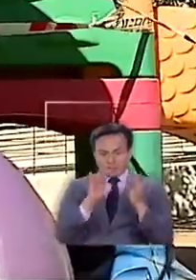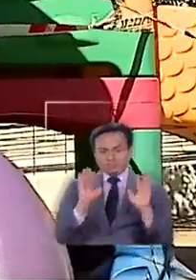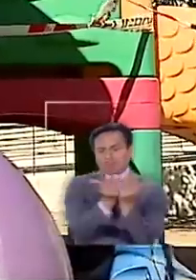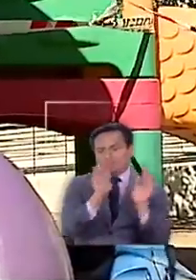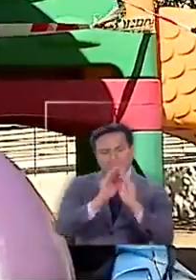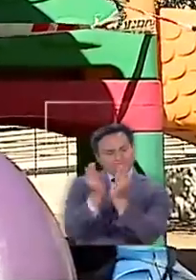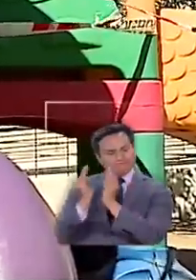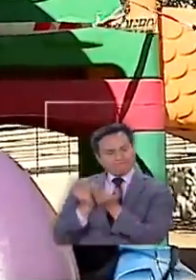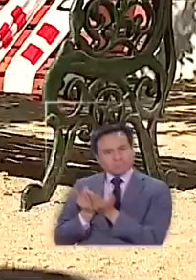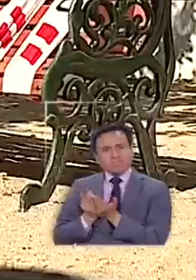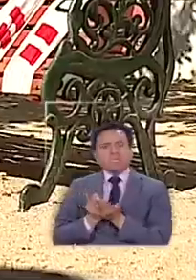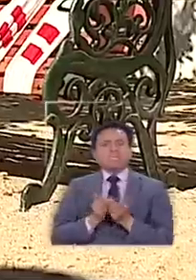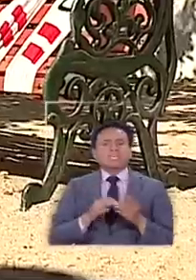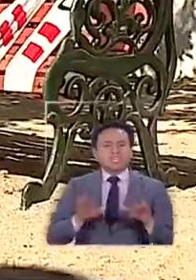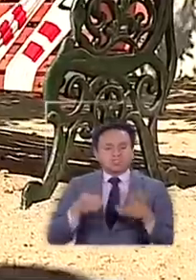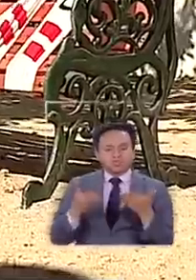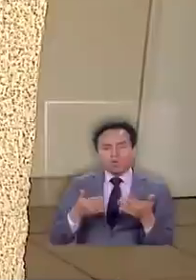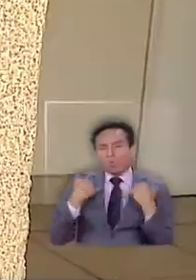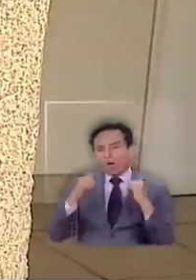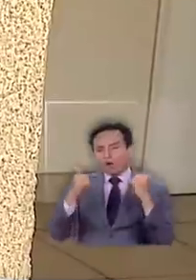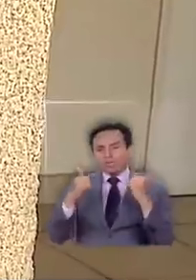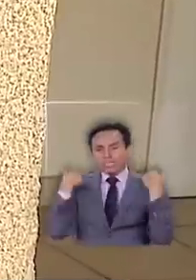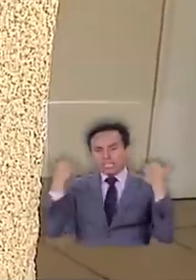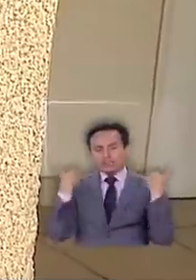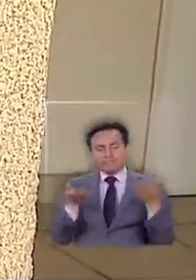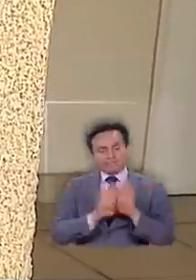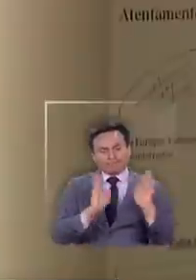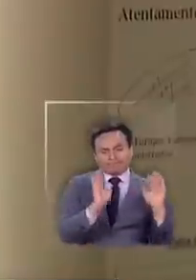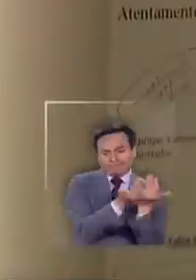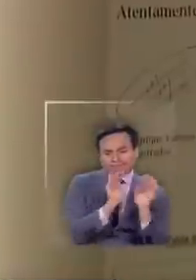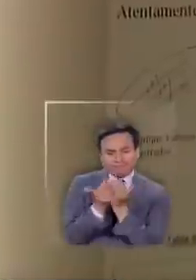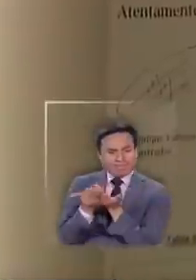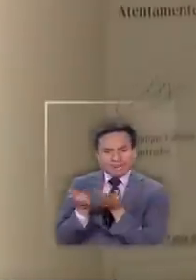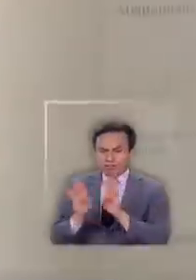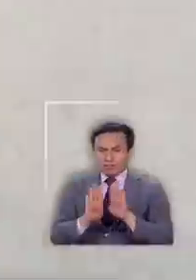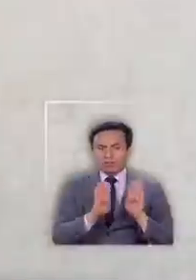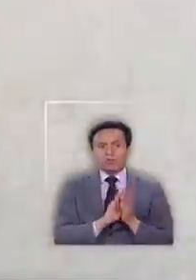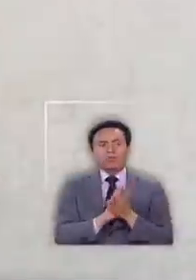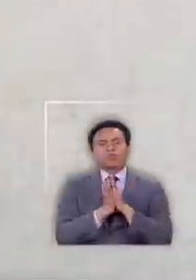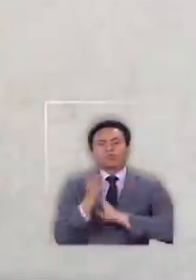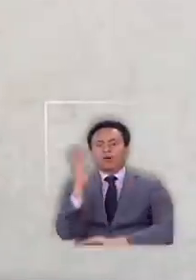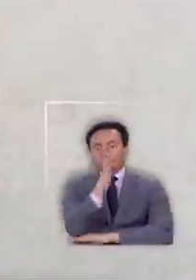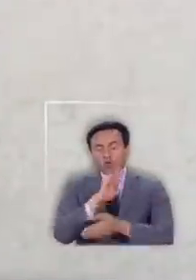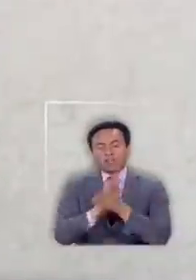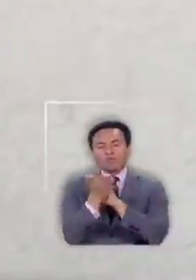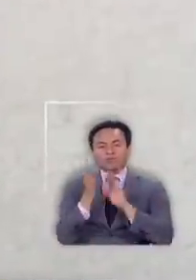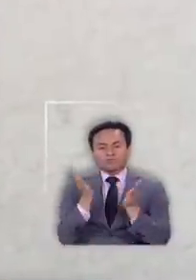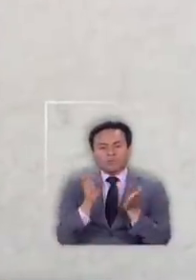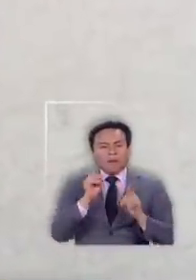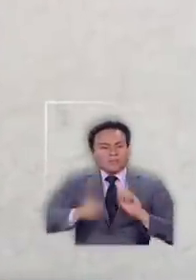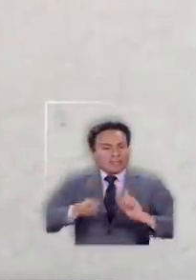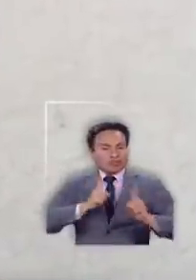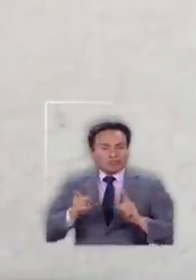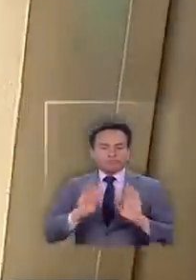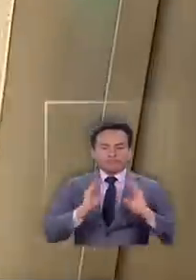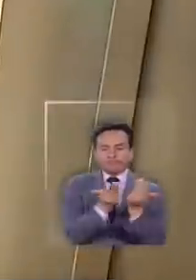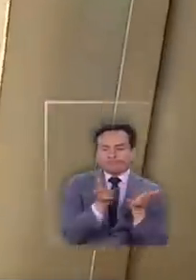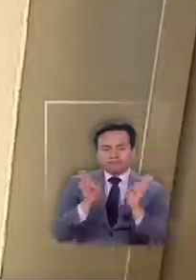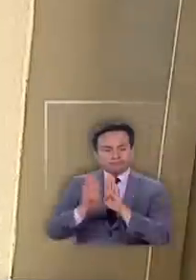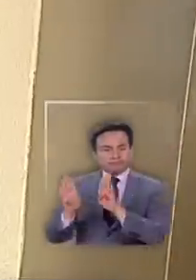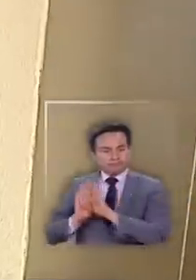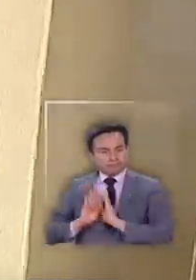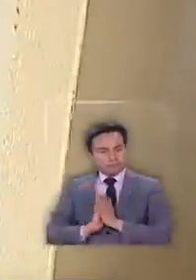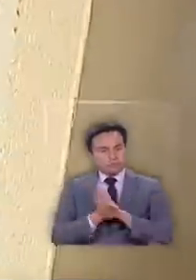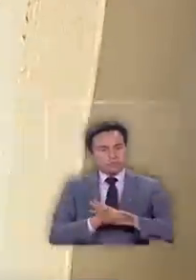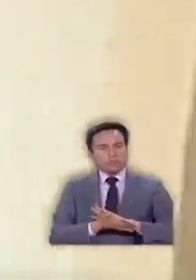para todos quinchos, juegos y gimnasio. Tenemos parque, tenemos quinchos pero está todo clausurado por la administración de áreas comunes. Nos